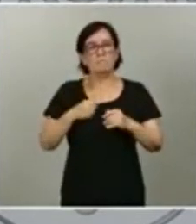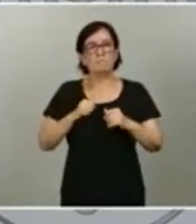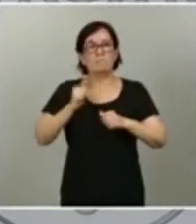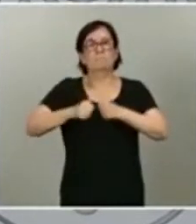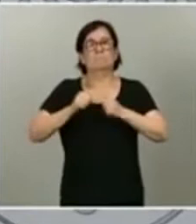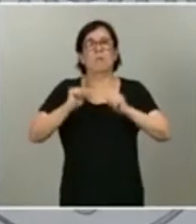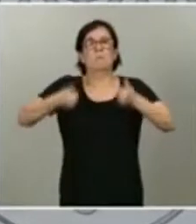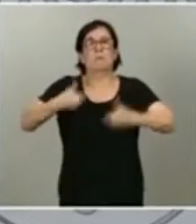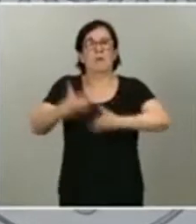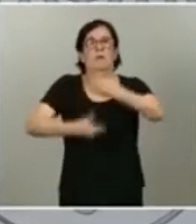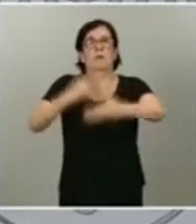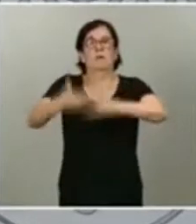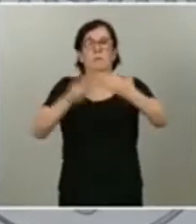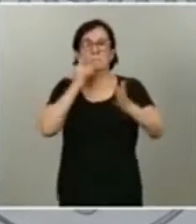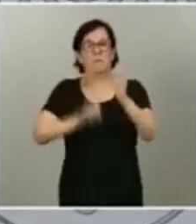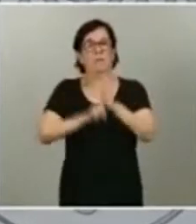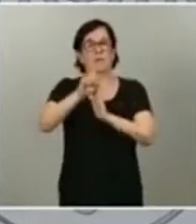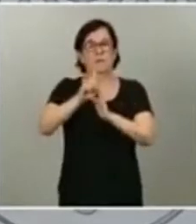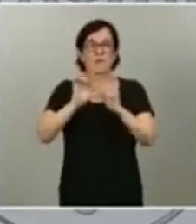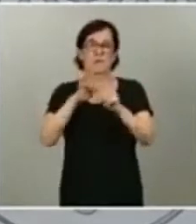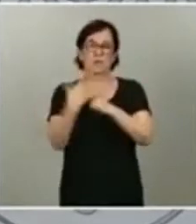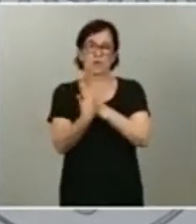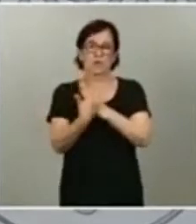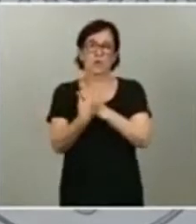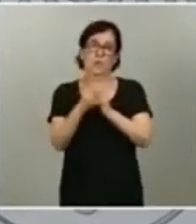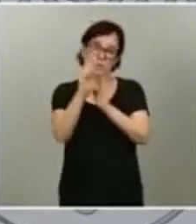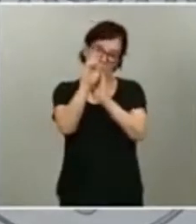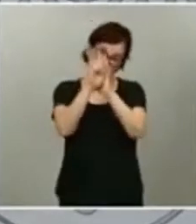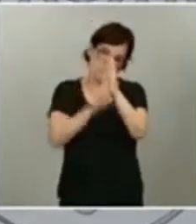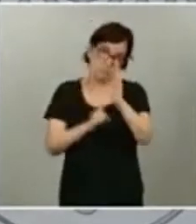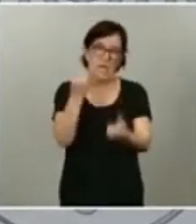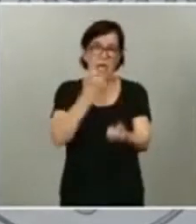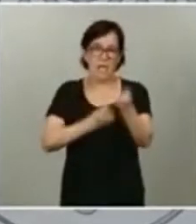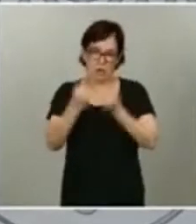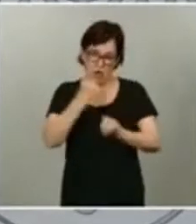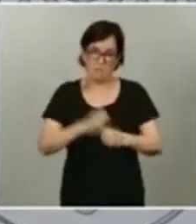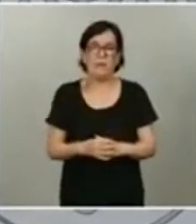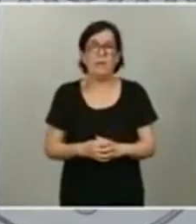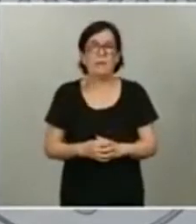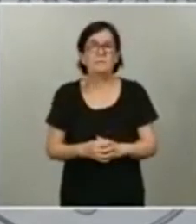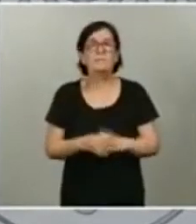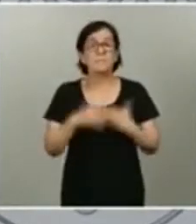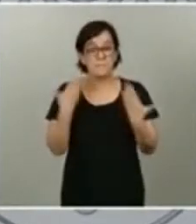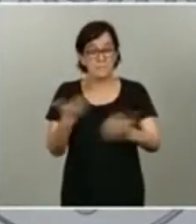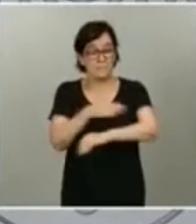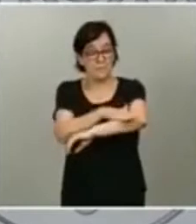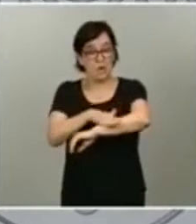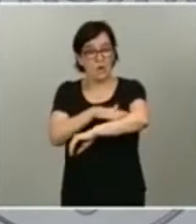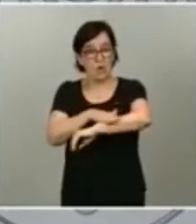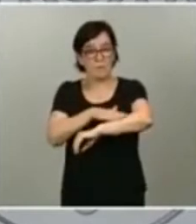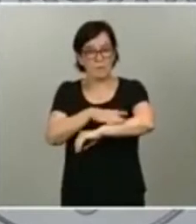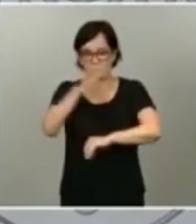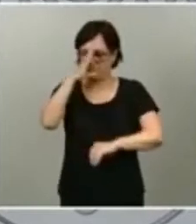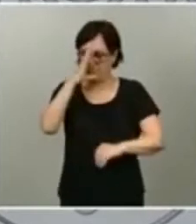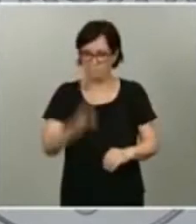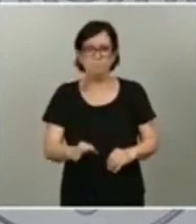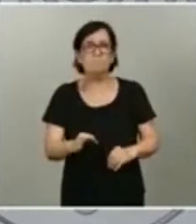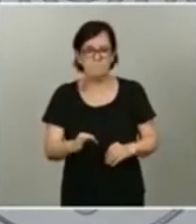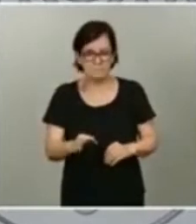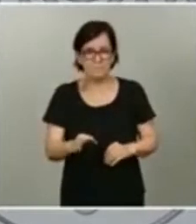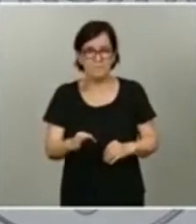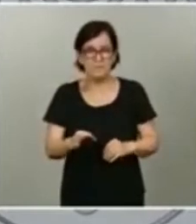de esa situación de depresión económica. Y, por eso, también, el Gobierno está firmemente convencido que la